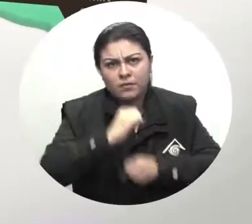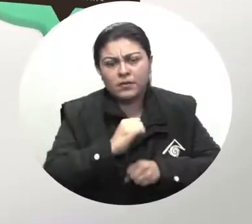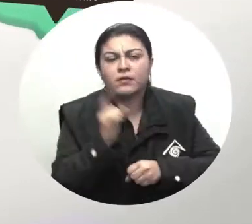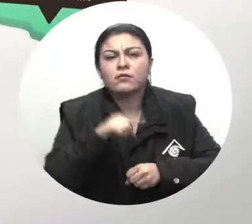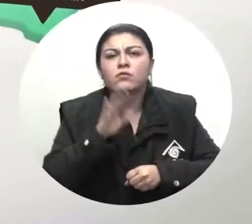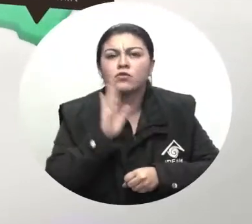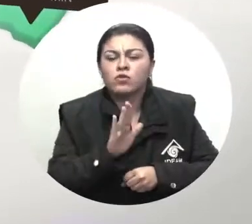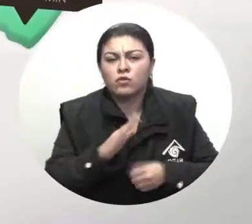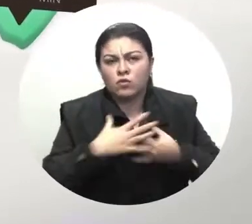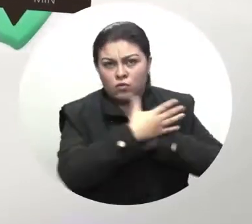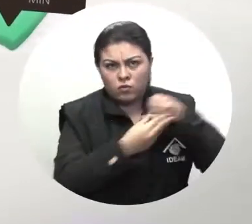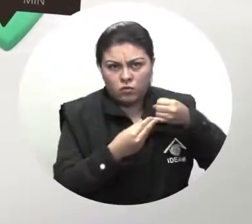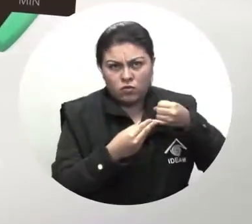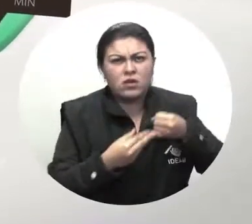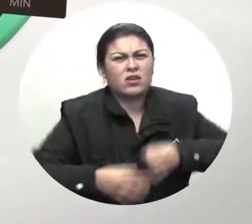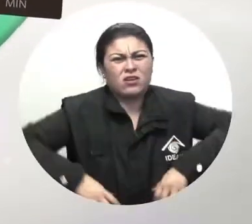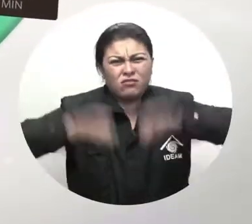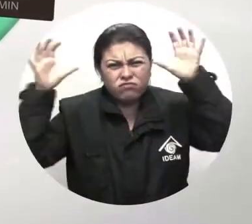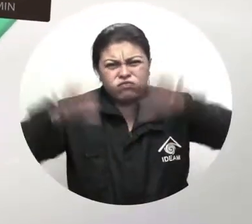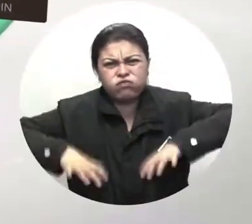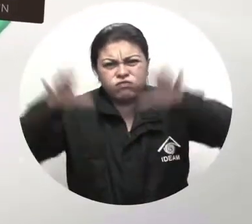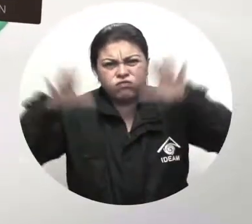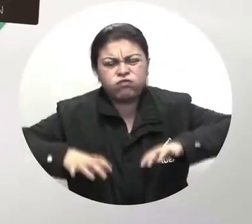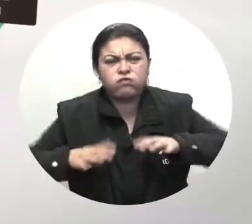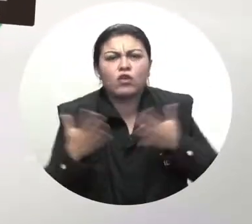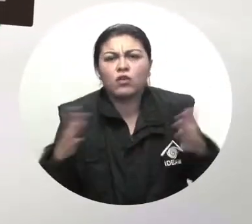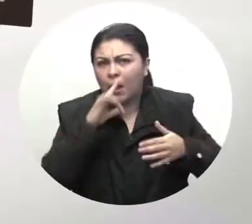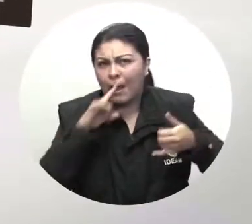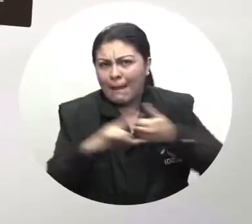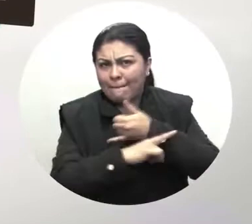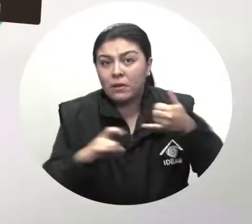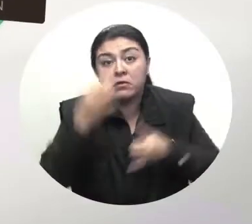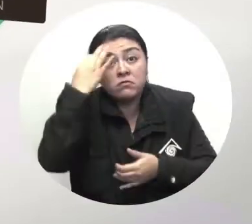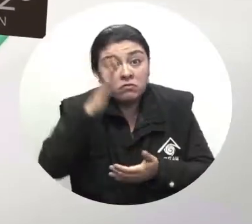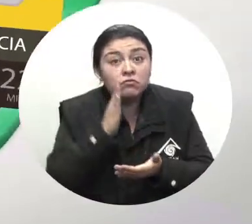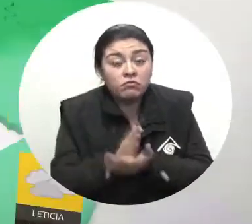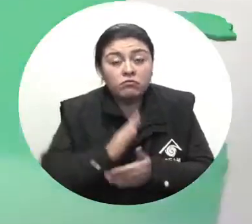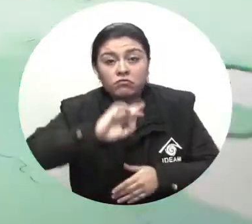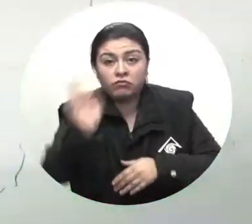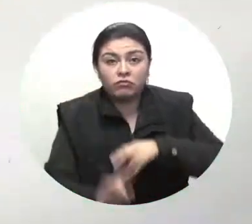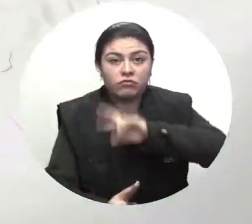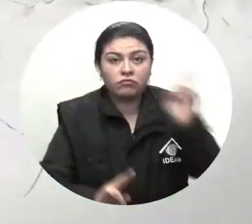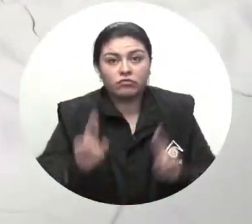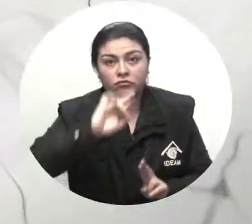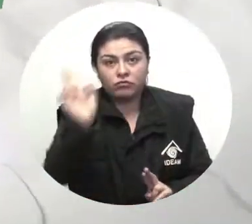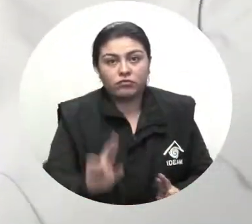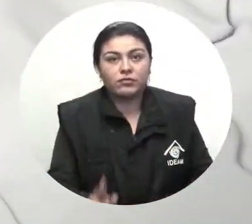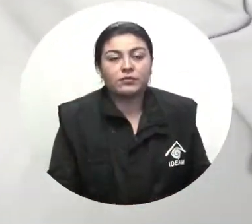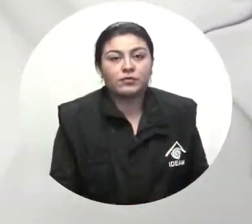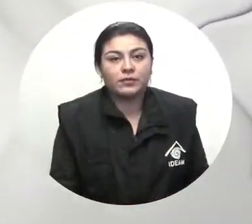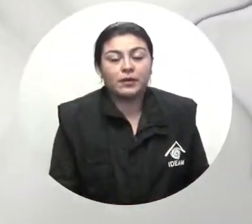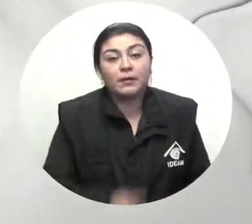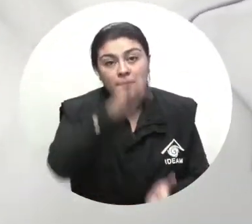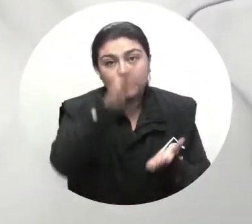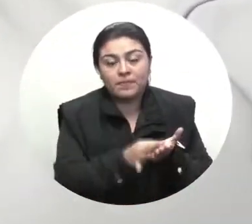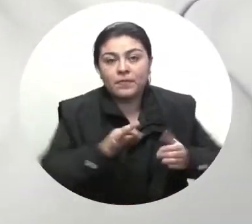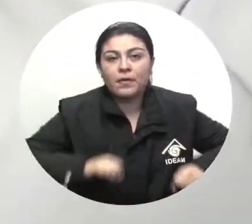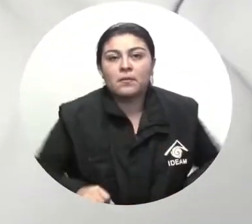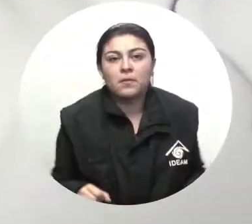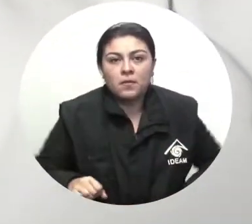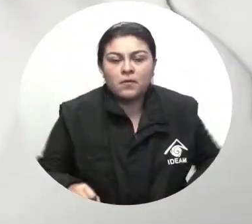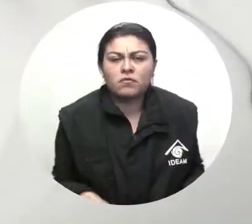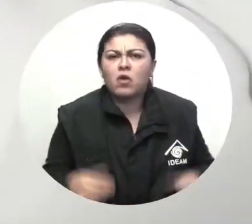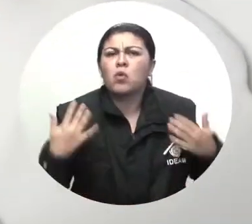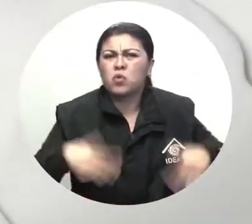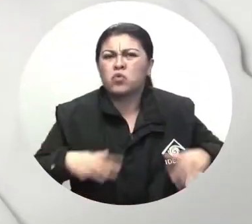Guainía, lluvias de mayor consideración en el Piedemonte Amazónico con probabilidad de actividad eléctrica. En la capital se estima abundante